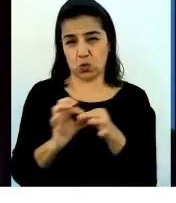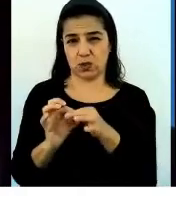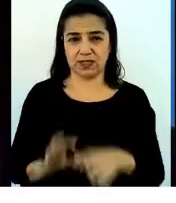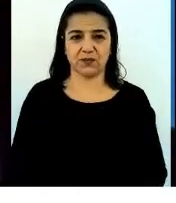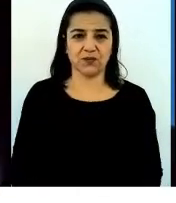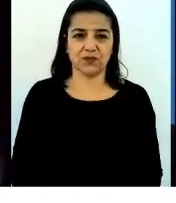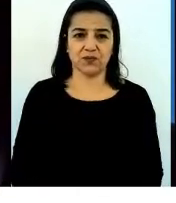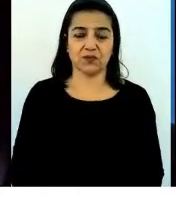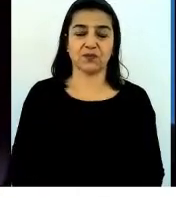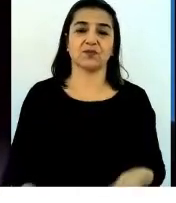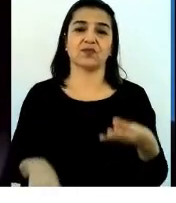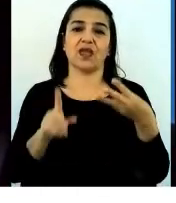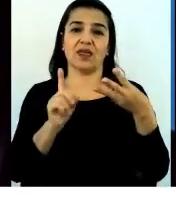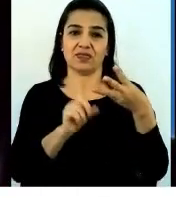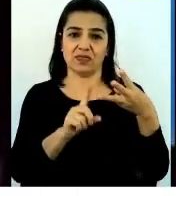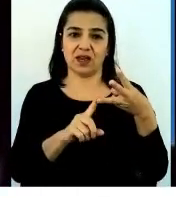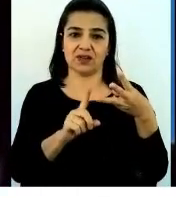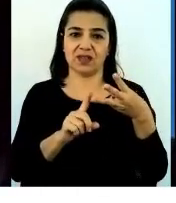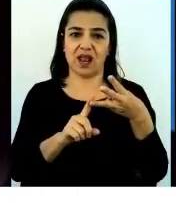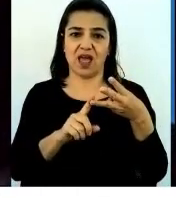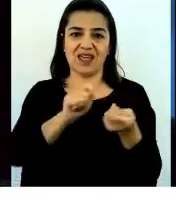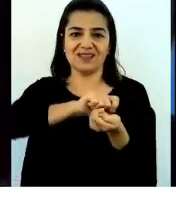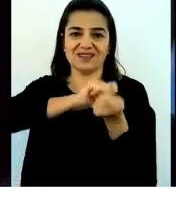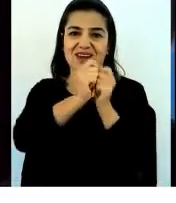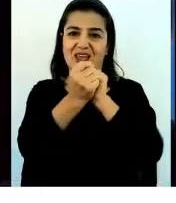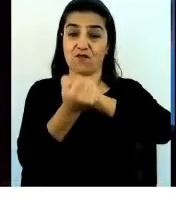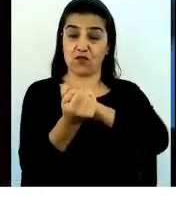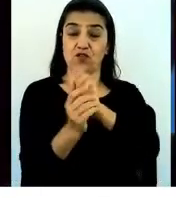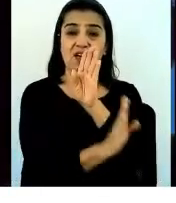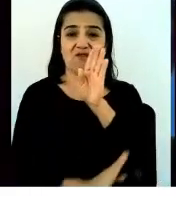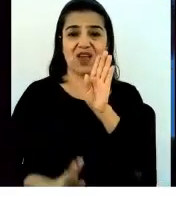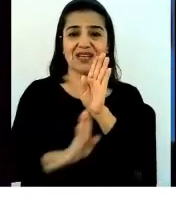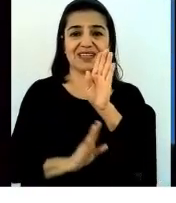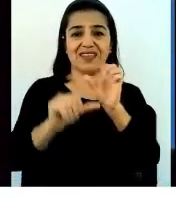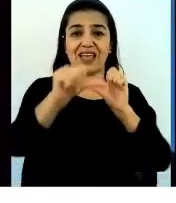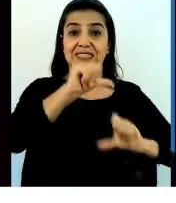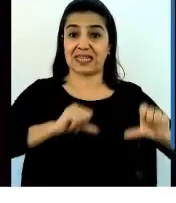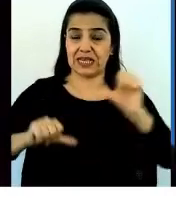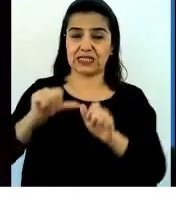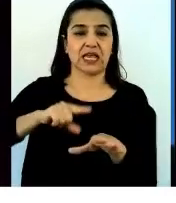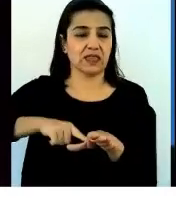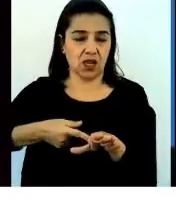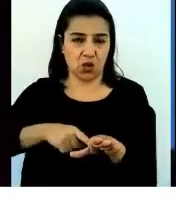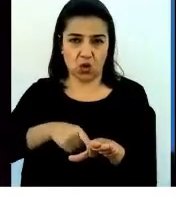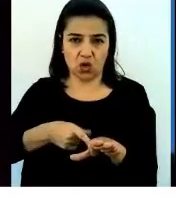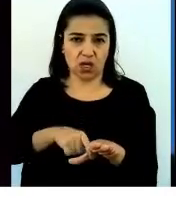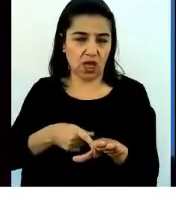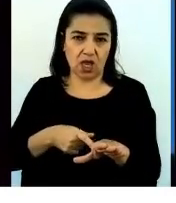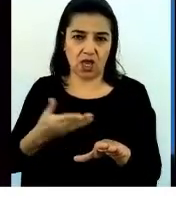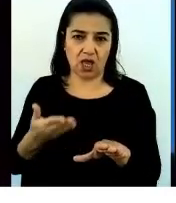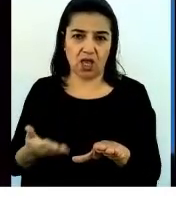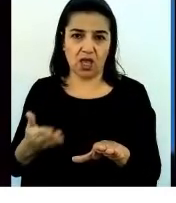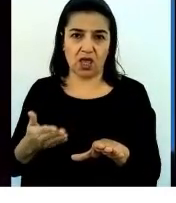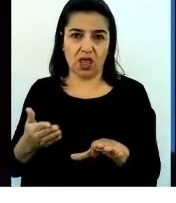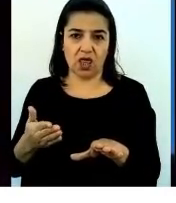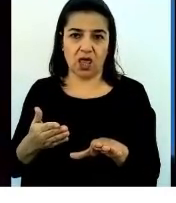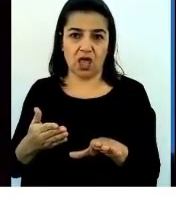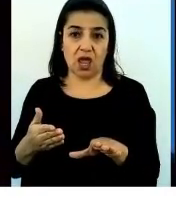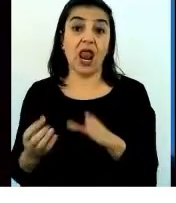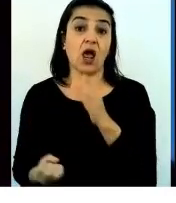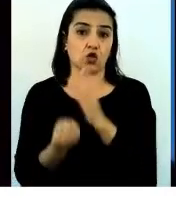Y la tercera, que la transformación se basa en la ciencia, la tecnología y la innovación.